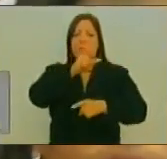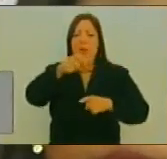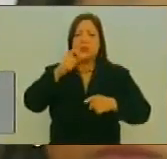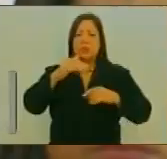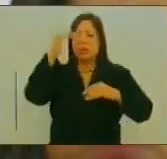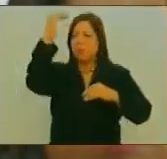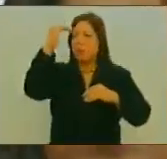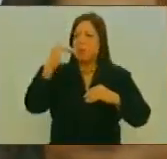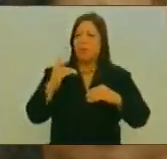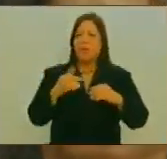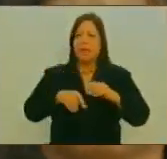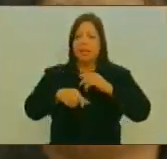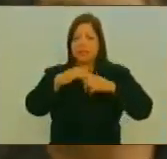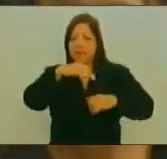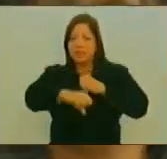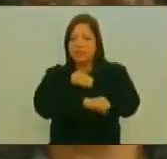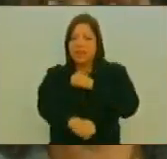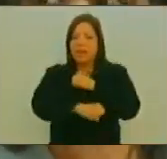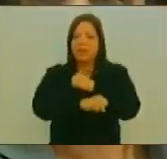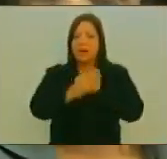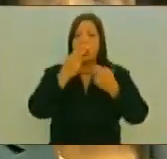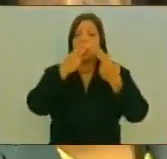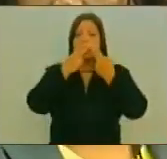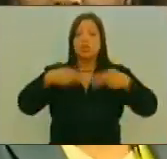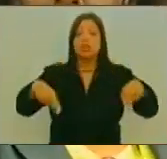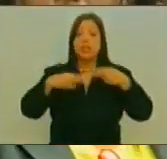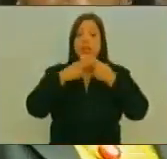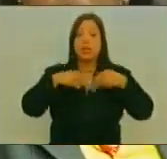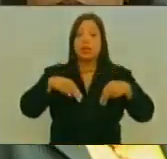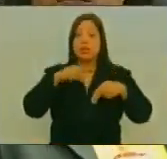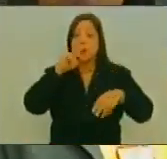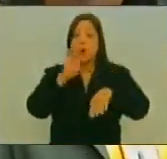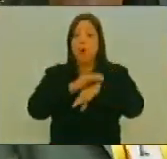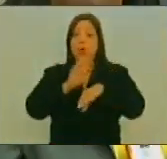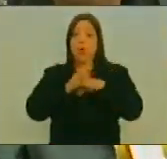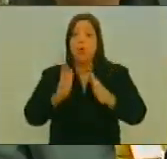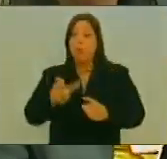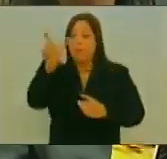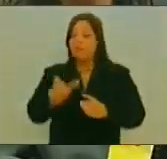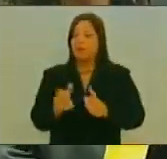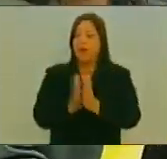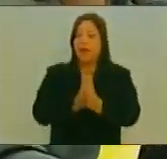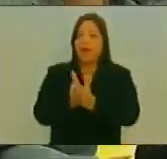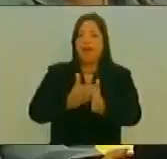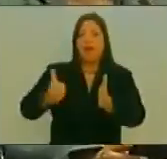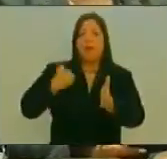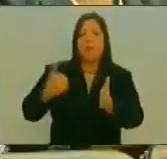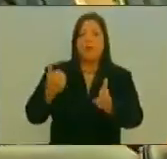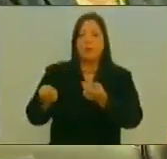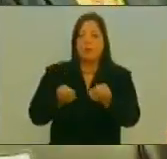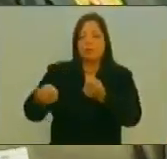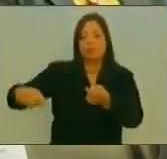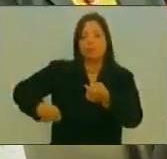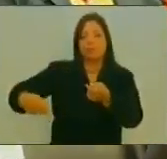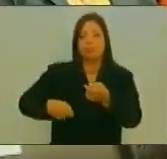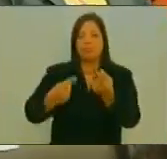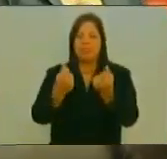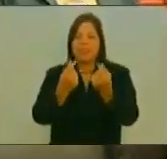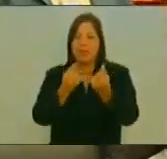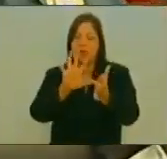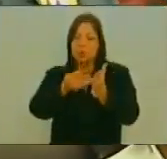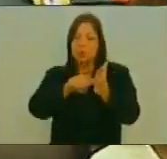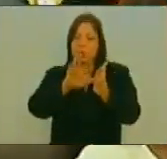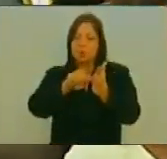rango Traficaban con la inocencia O culpabilidad de un ser humano A través de mecanismos de extorsión